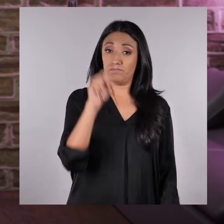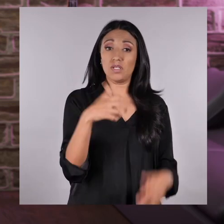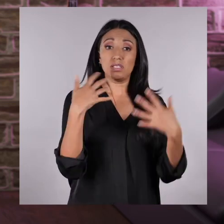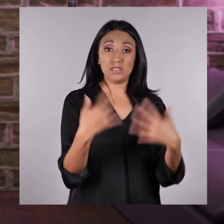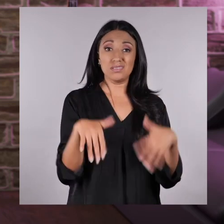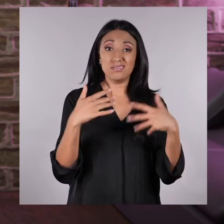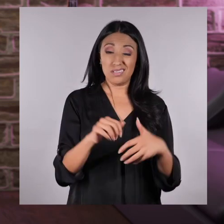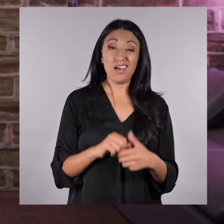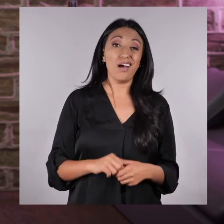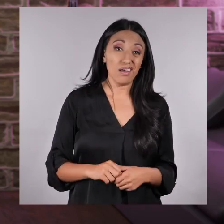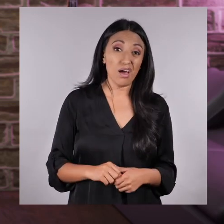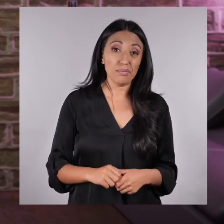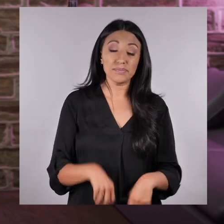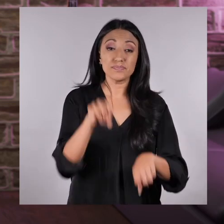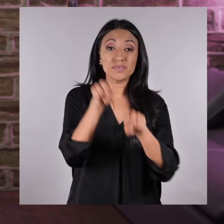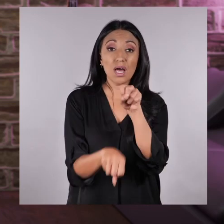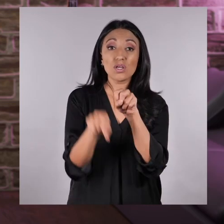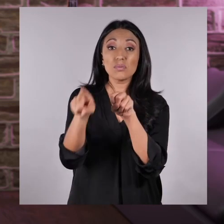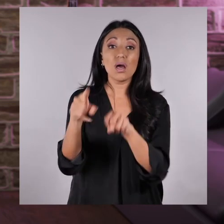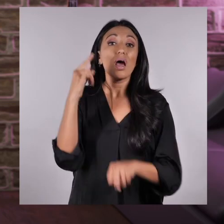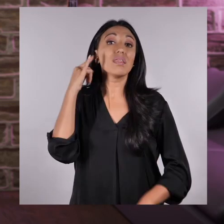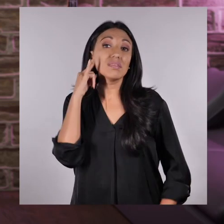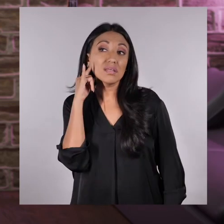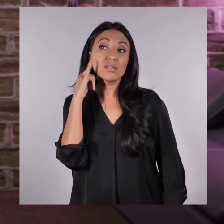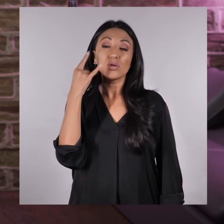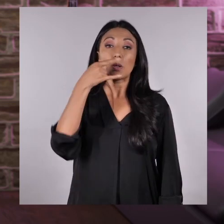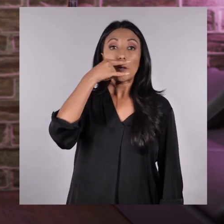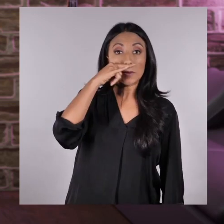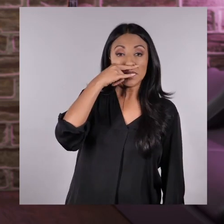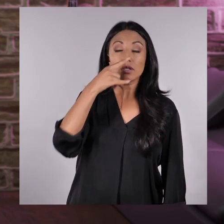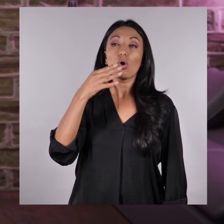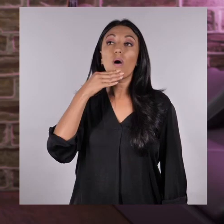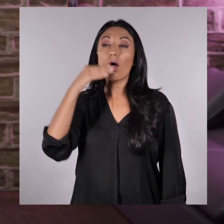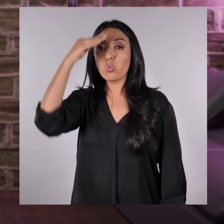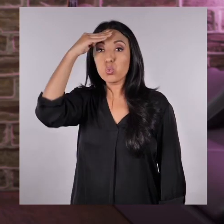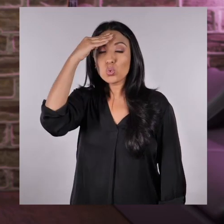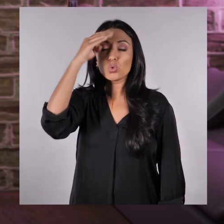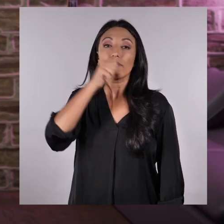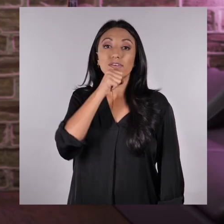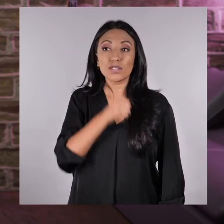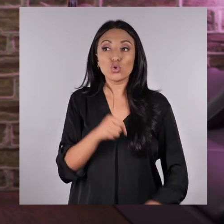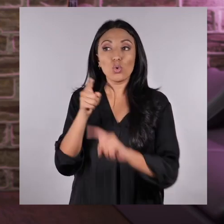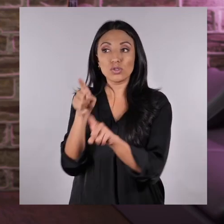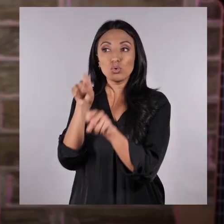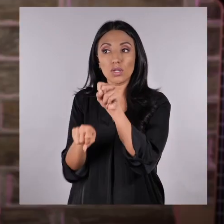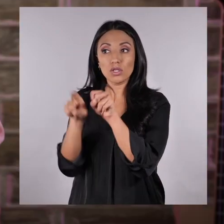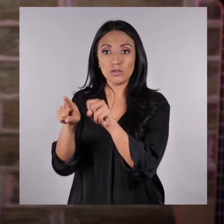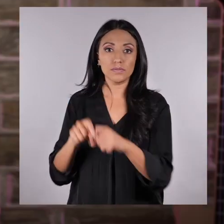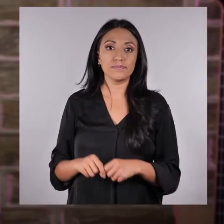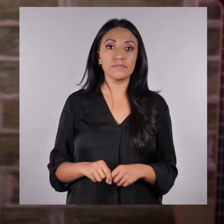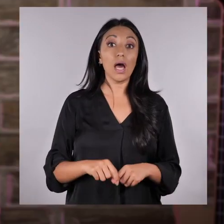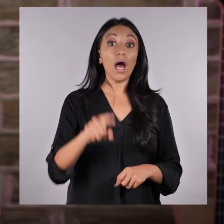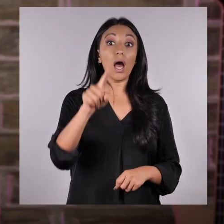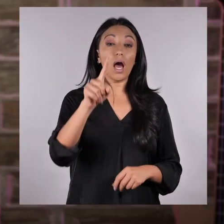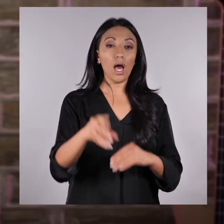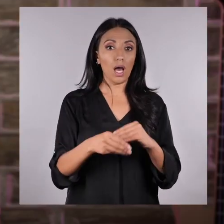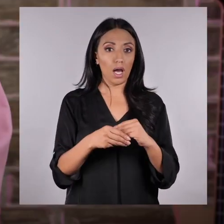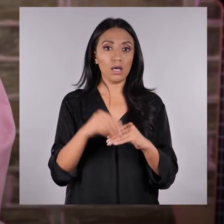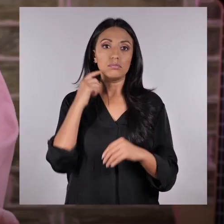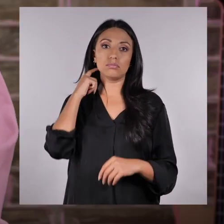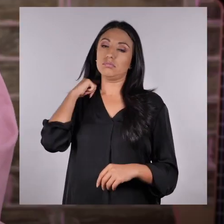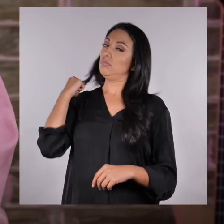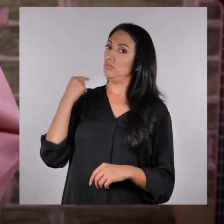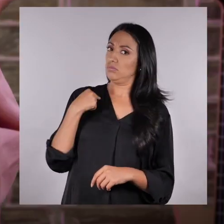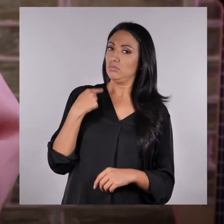Y lo es, sobre todo porque afecta más a las niñas, niños, adultas y adultos mayores. A propósito de eso,